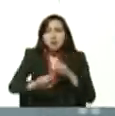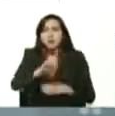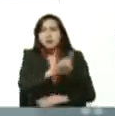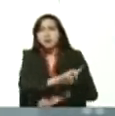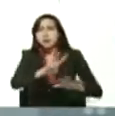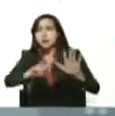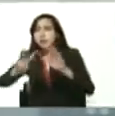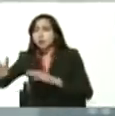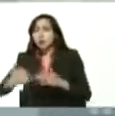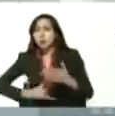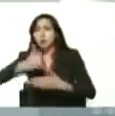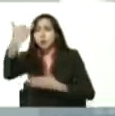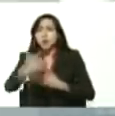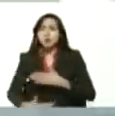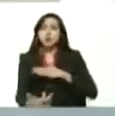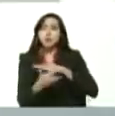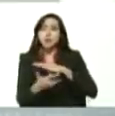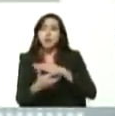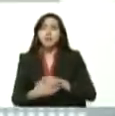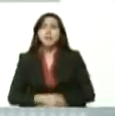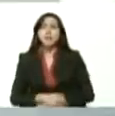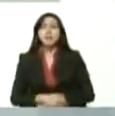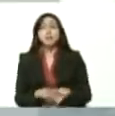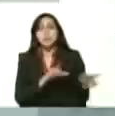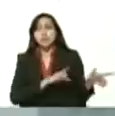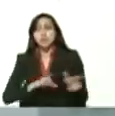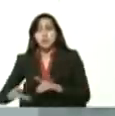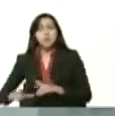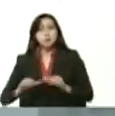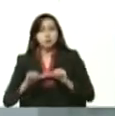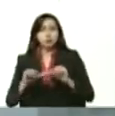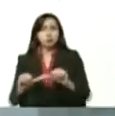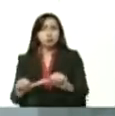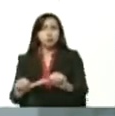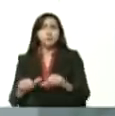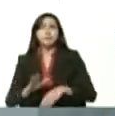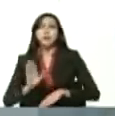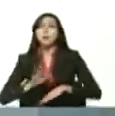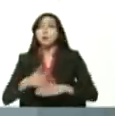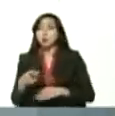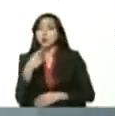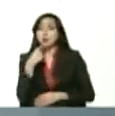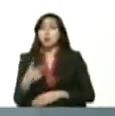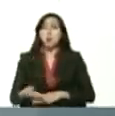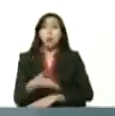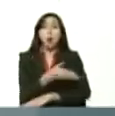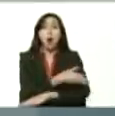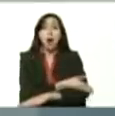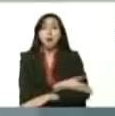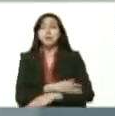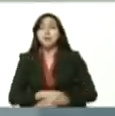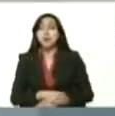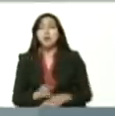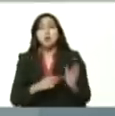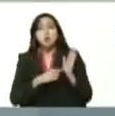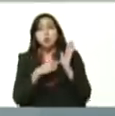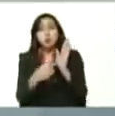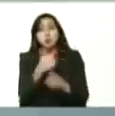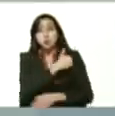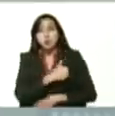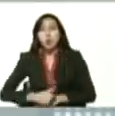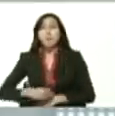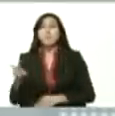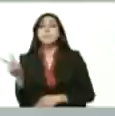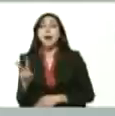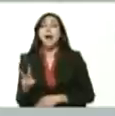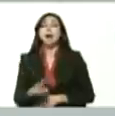172 proyectos digitales y ya tenemos un importante avance, uno de ellos usted lo acaba de decir y lo muestró el presidente del Banco de Venezuela, que es